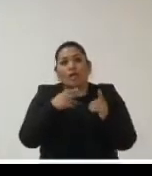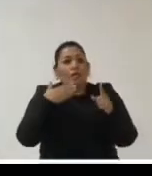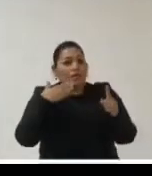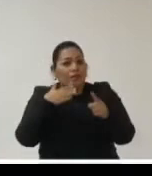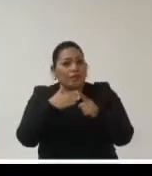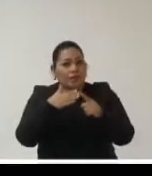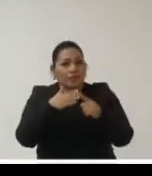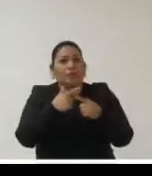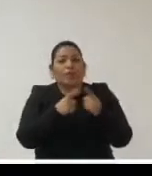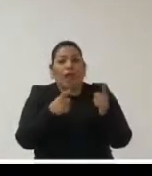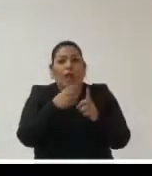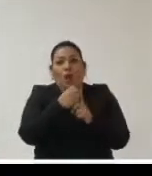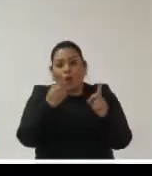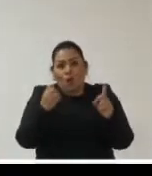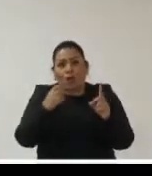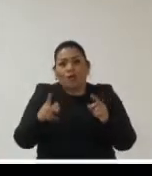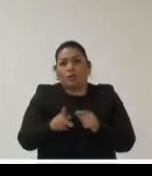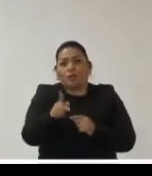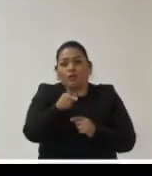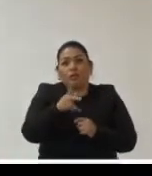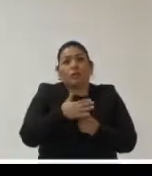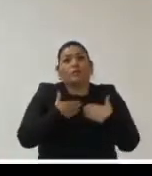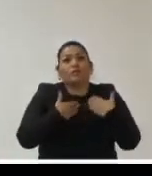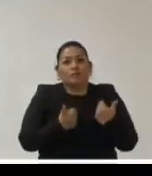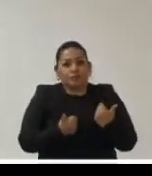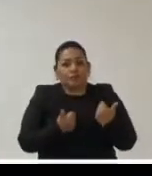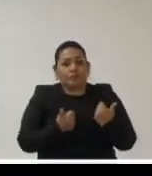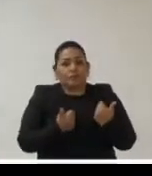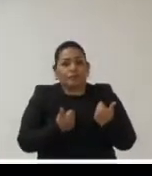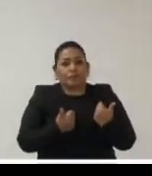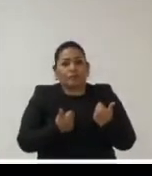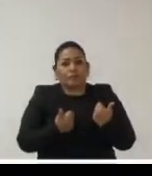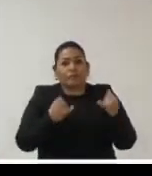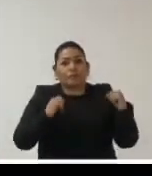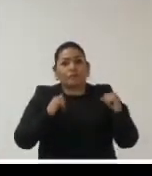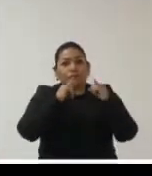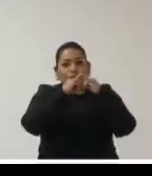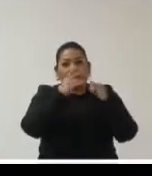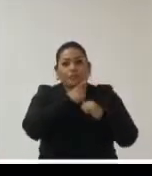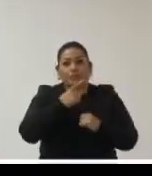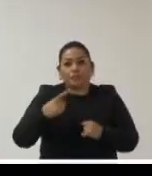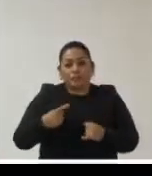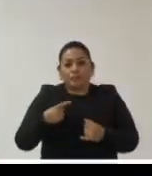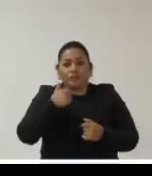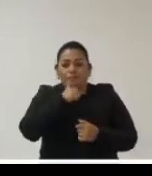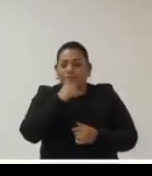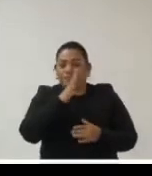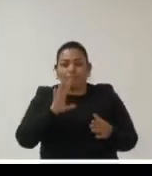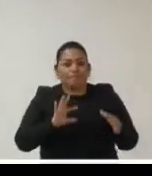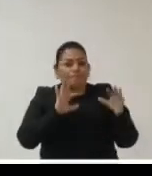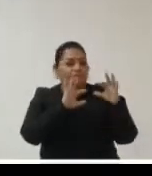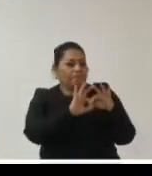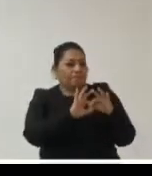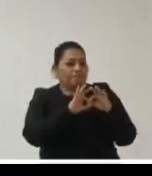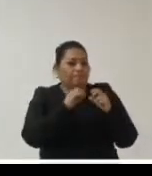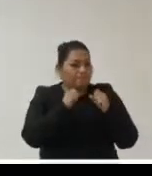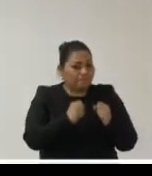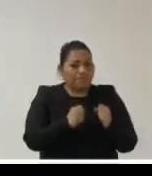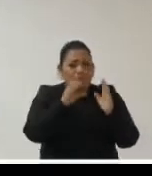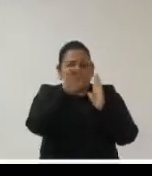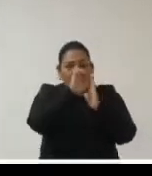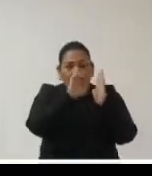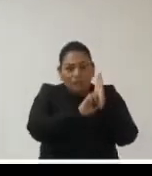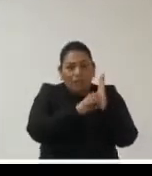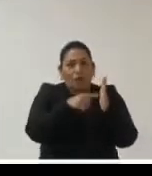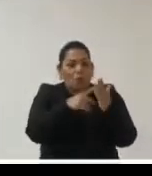a los distintos organismos públicos además entendemos que las instituciones públicas deben ser proactivas implementando iniciativas que fortalezcan estándares